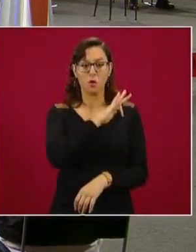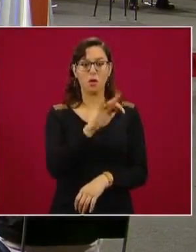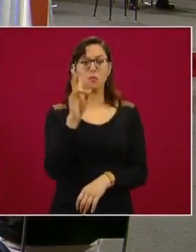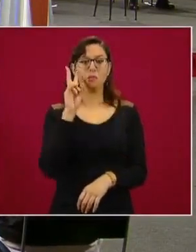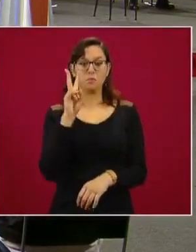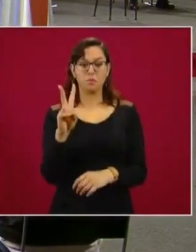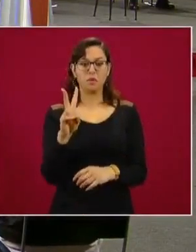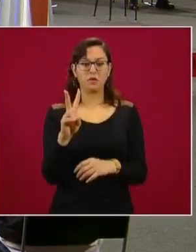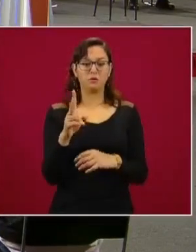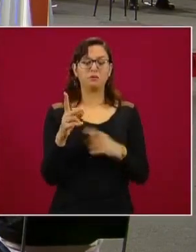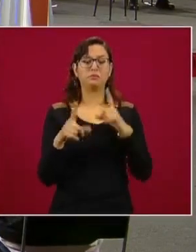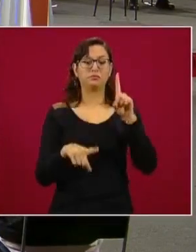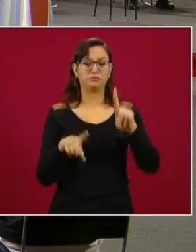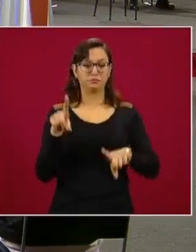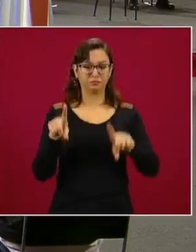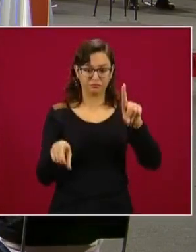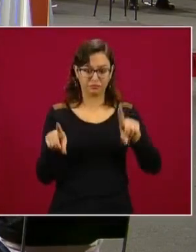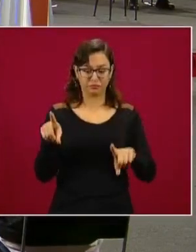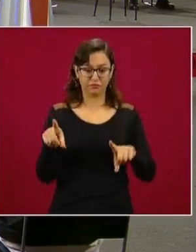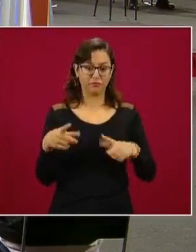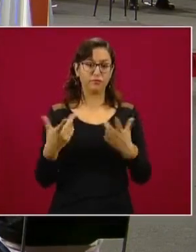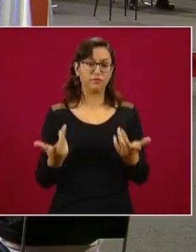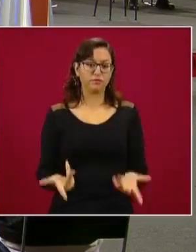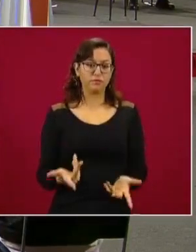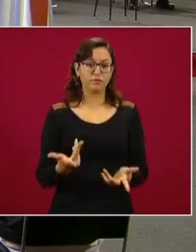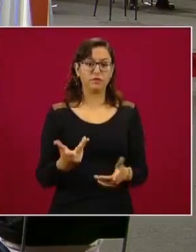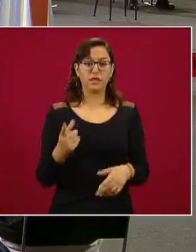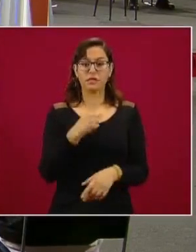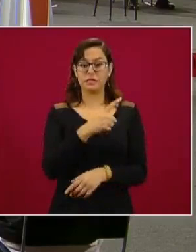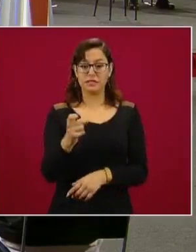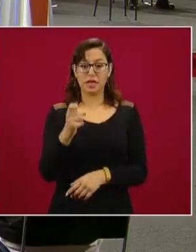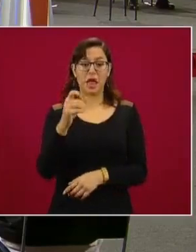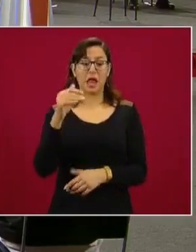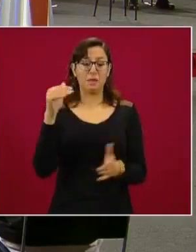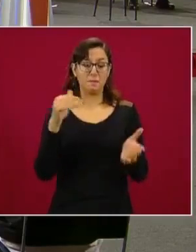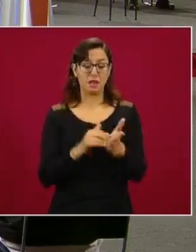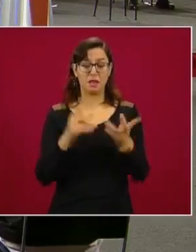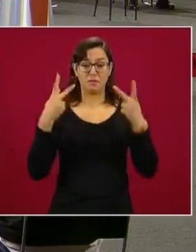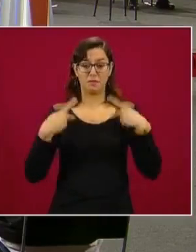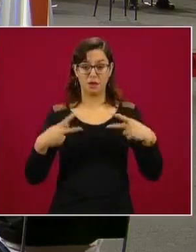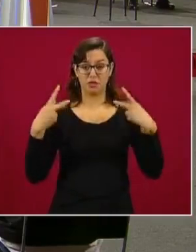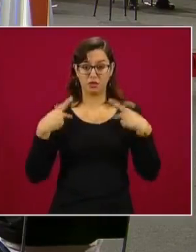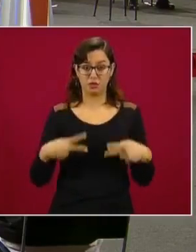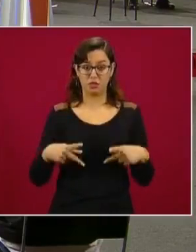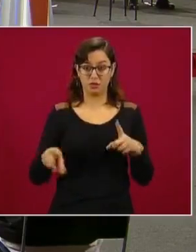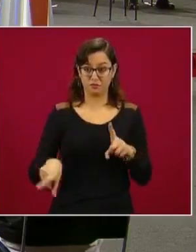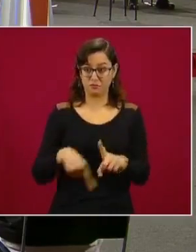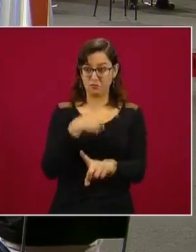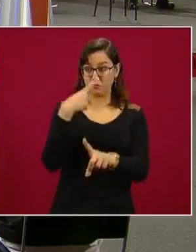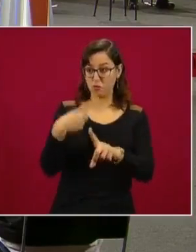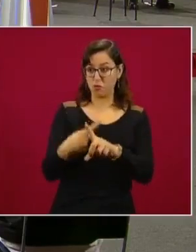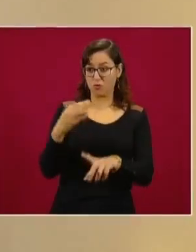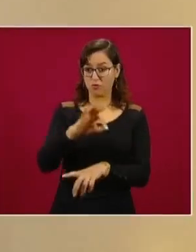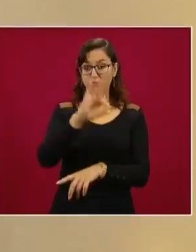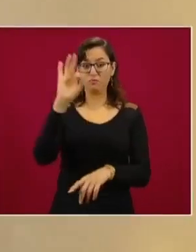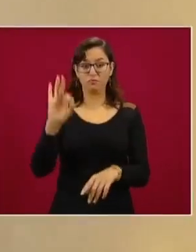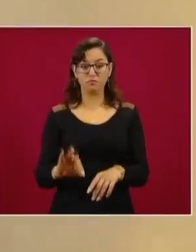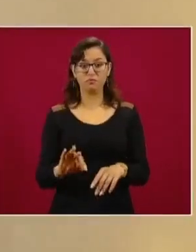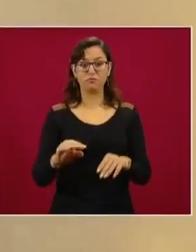variación en la tasa por cada 100 mil habitantes. Esta es la línea promedio